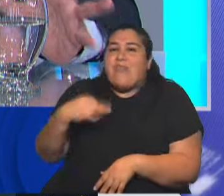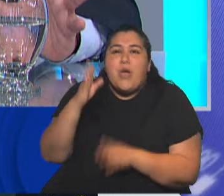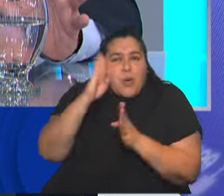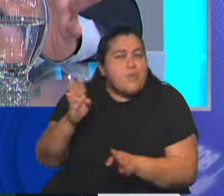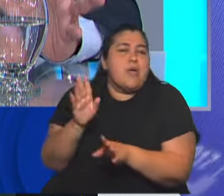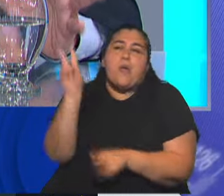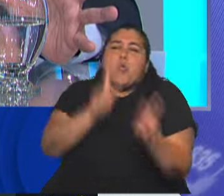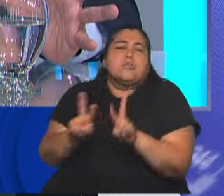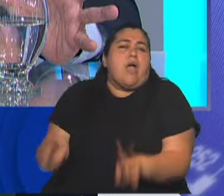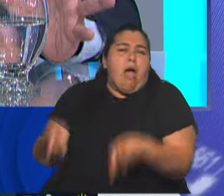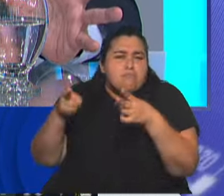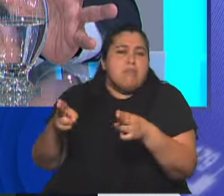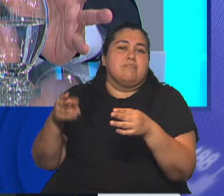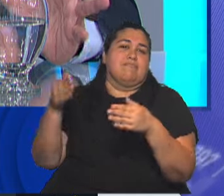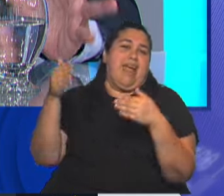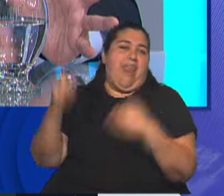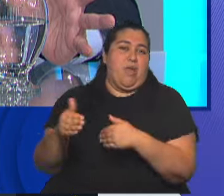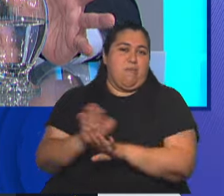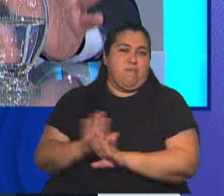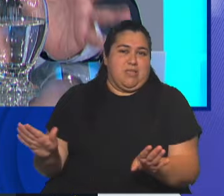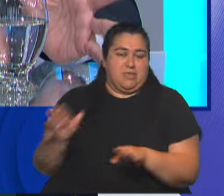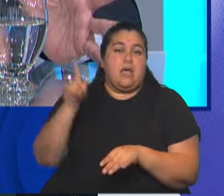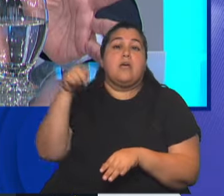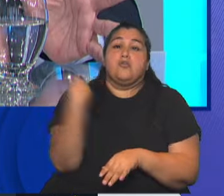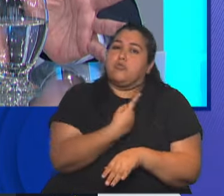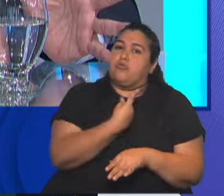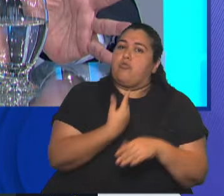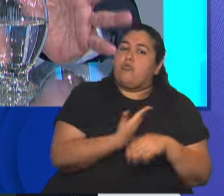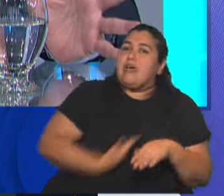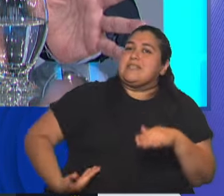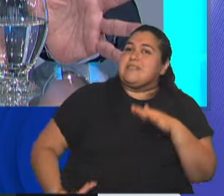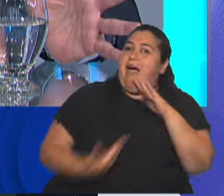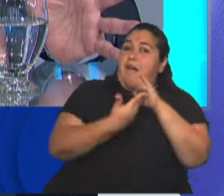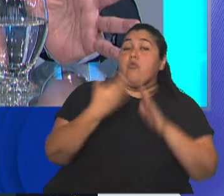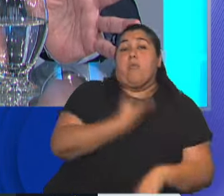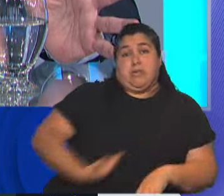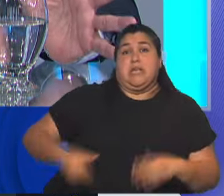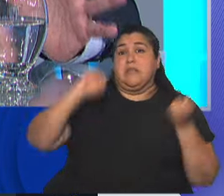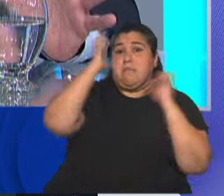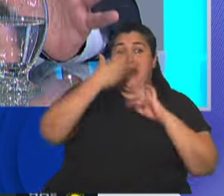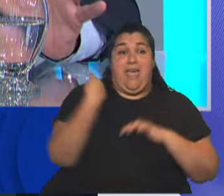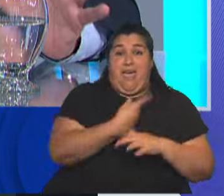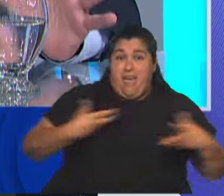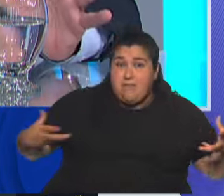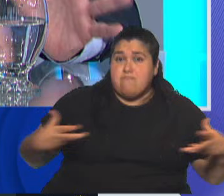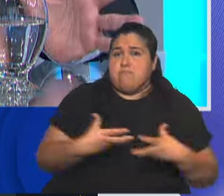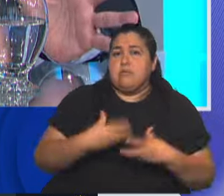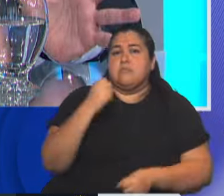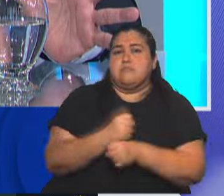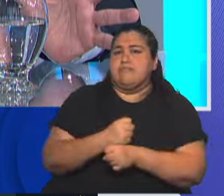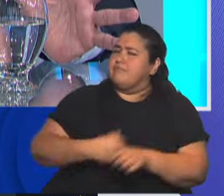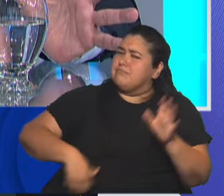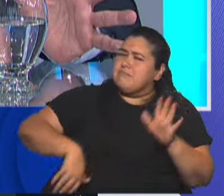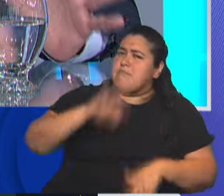límite, y es prioridad nuestra, del Estado, e incluso del presidente Milley, de todo el gabinete, utilizar la